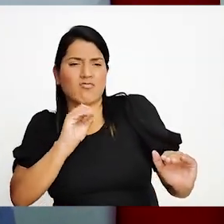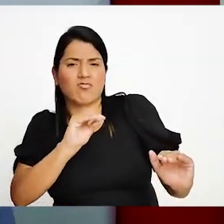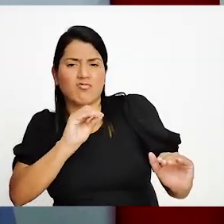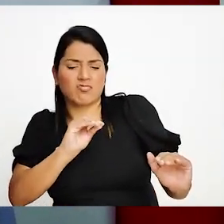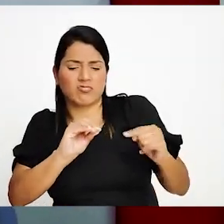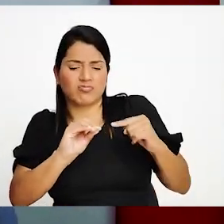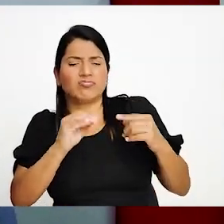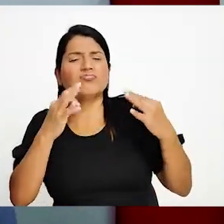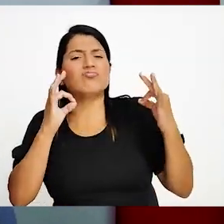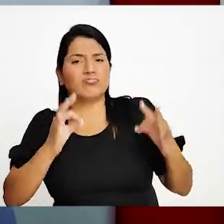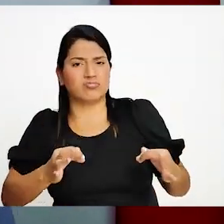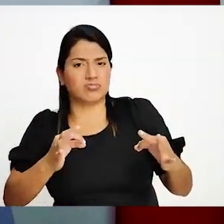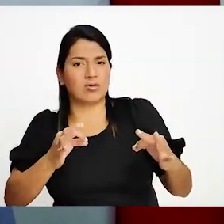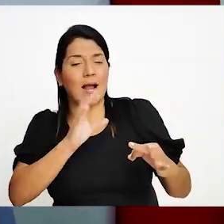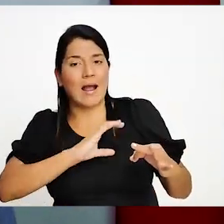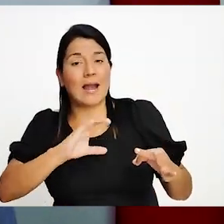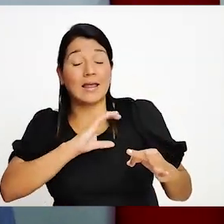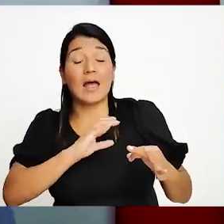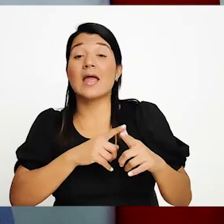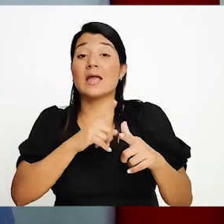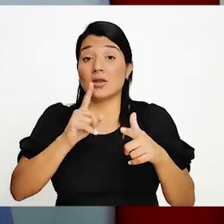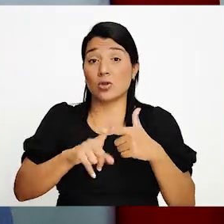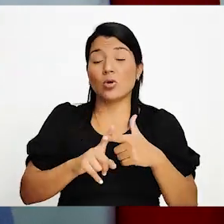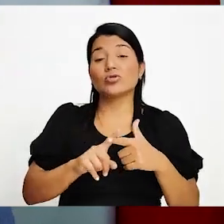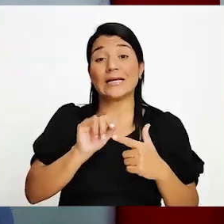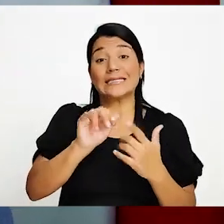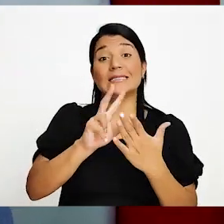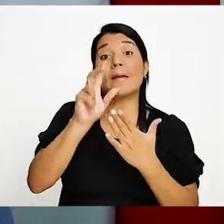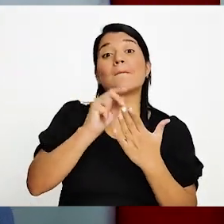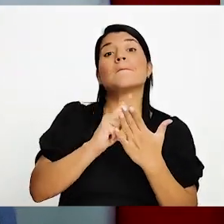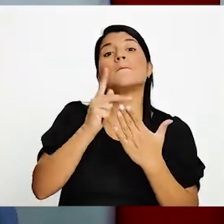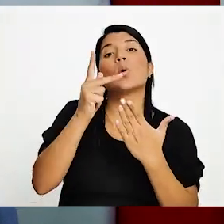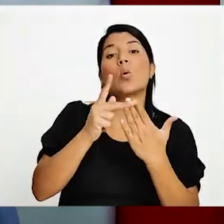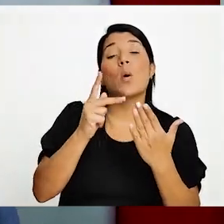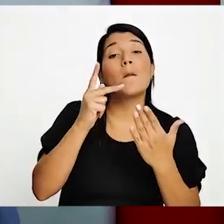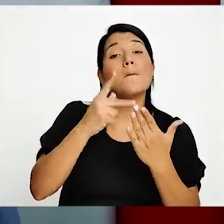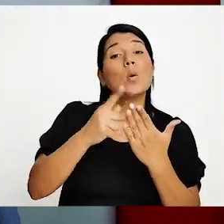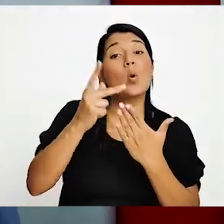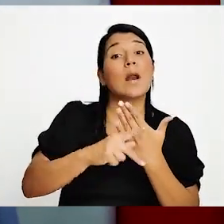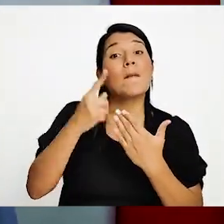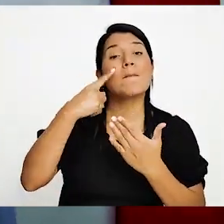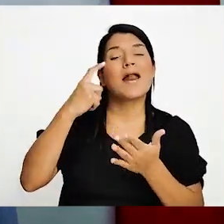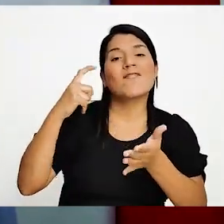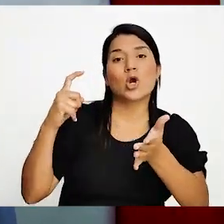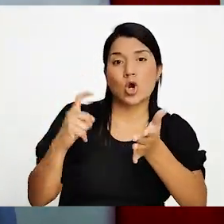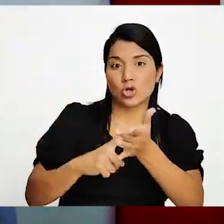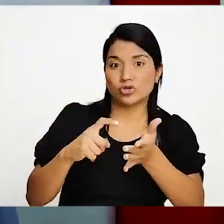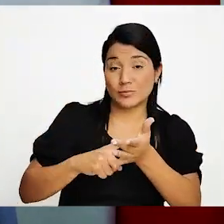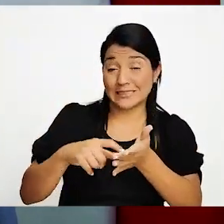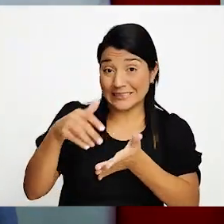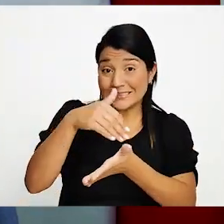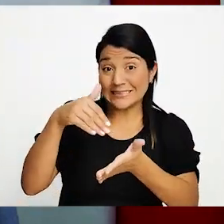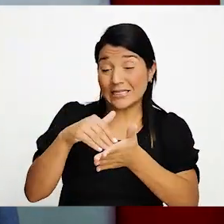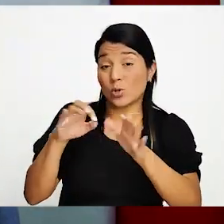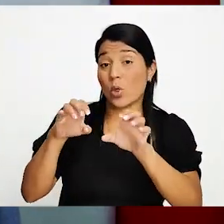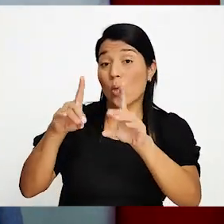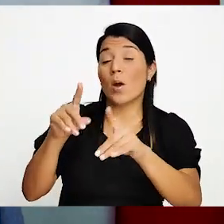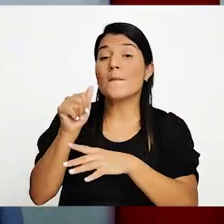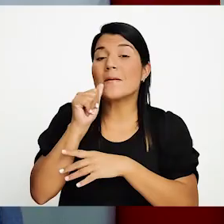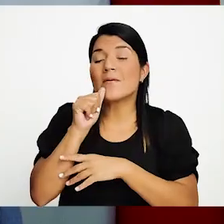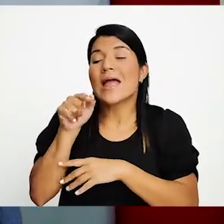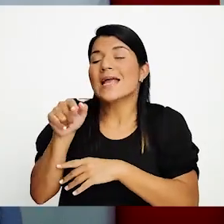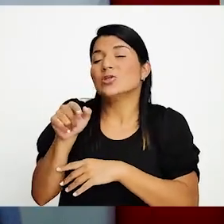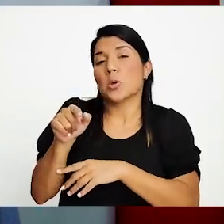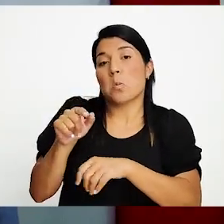como padre de familia, este programa de reconocimiento de centros educativos privados ha venido a generar esa herramienta que el padre de familia puede tener